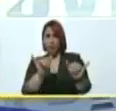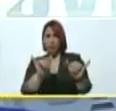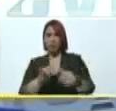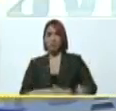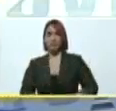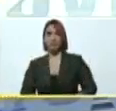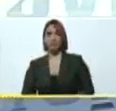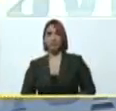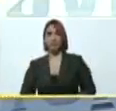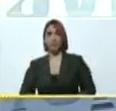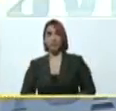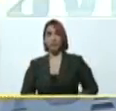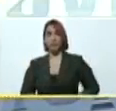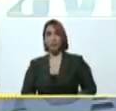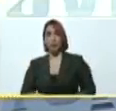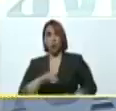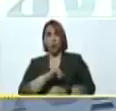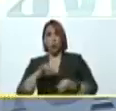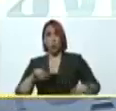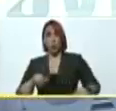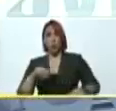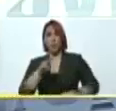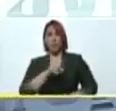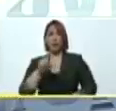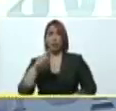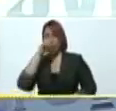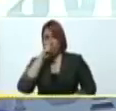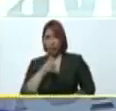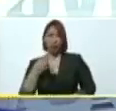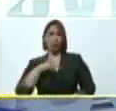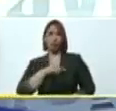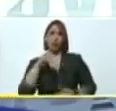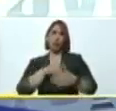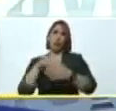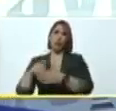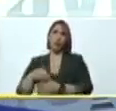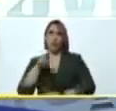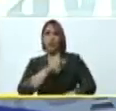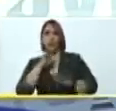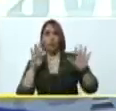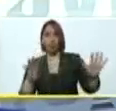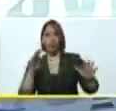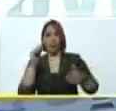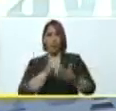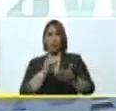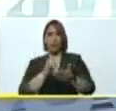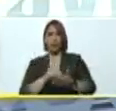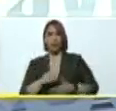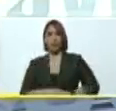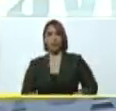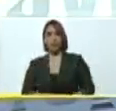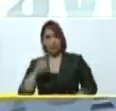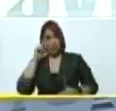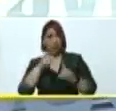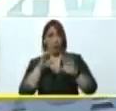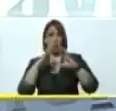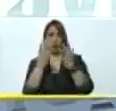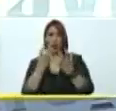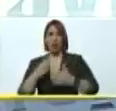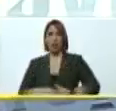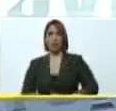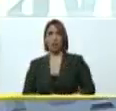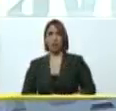en los últimos 21 años hemos ido a votar 29 veces, récord mundial, récord mundial,